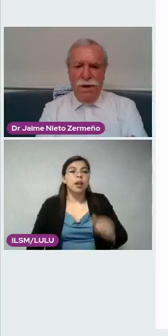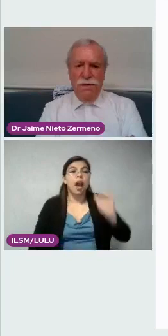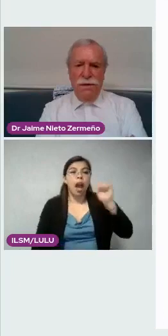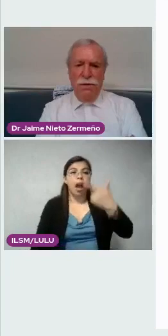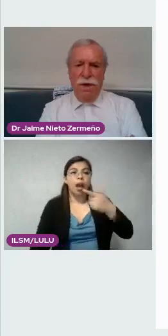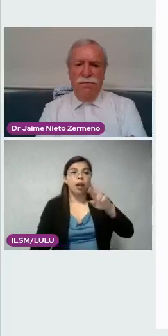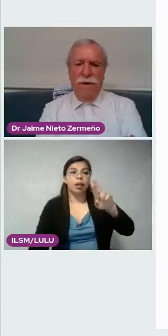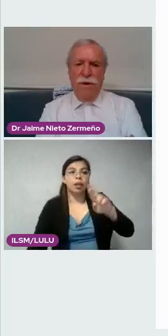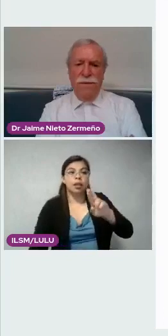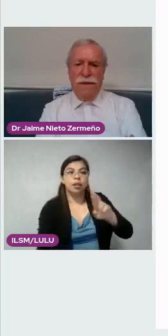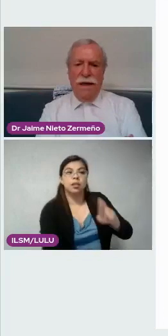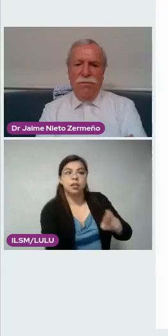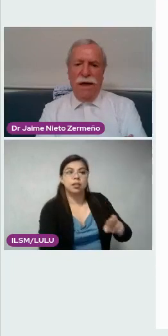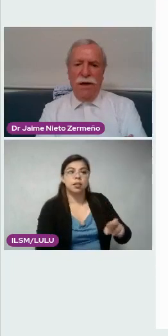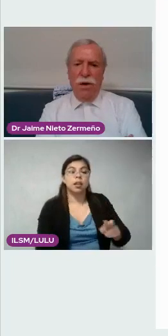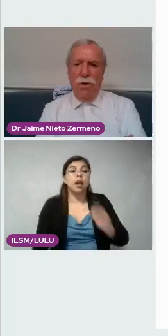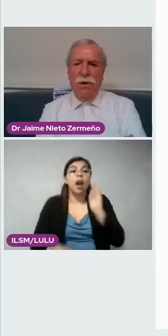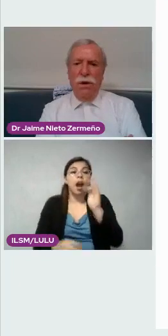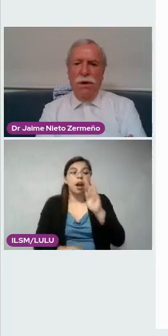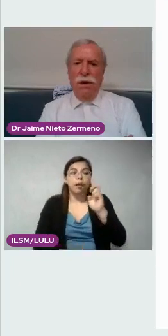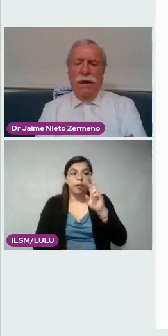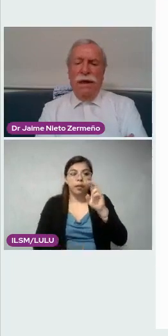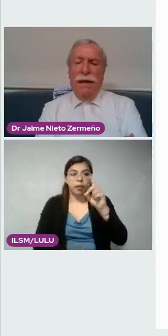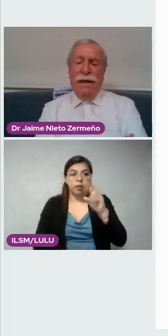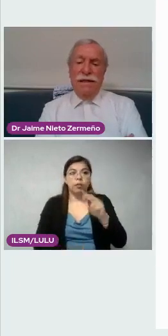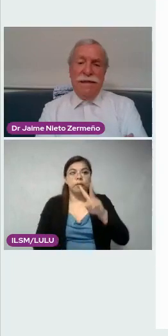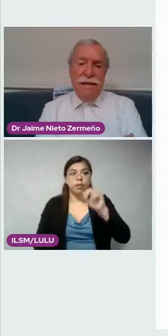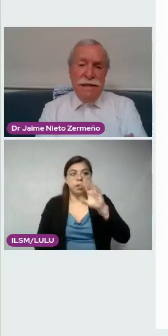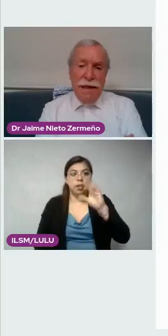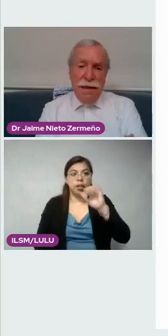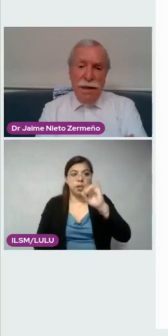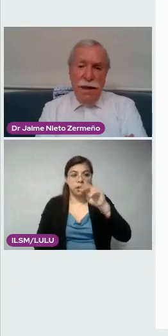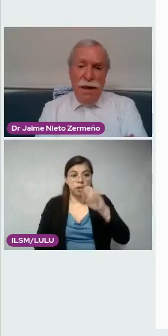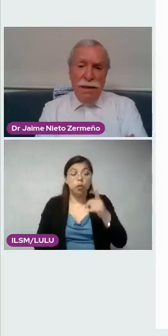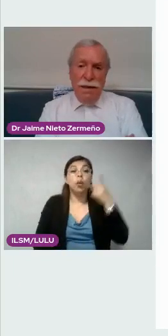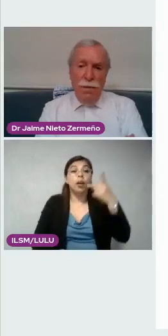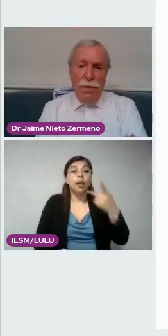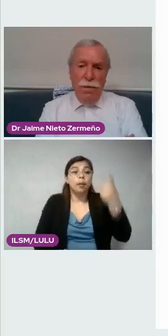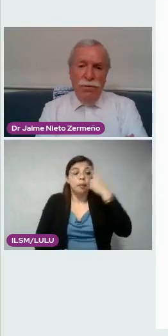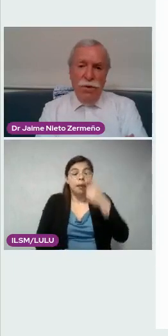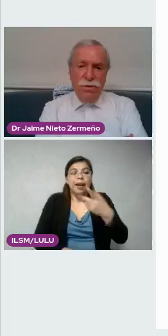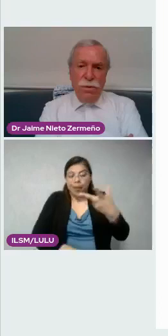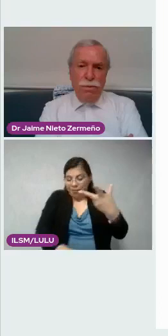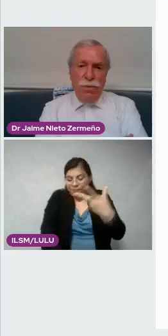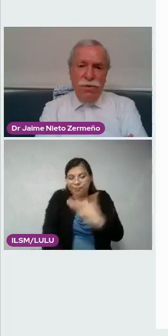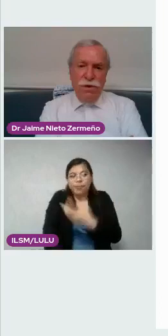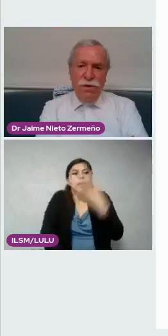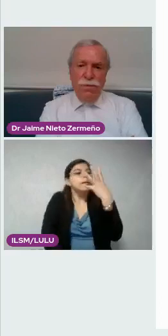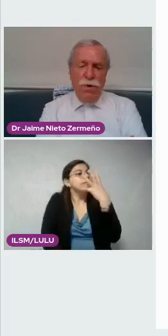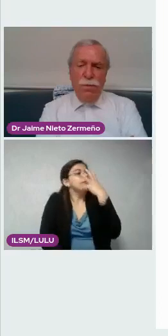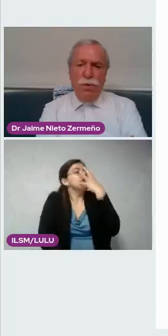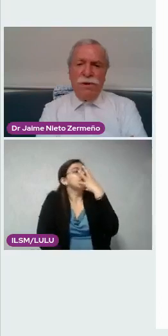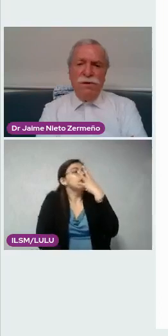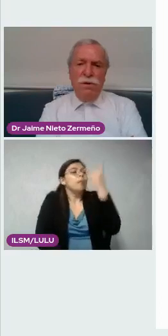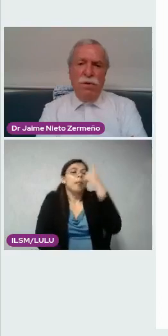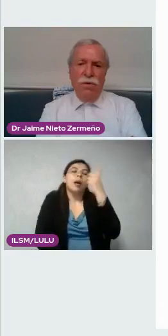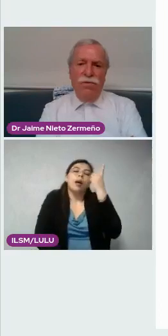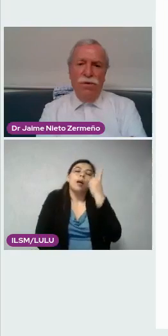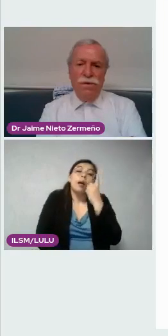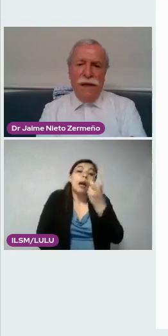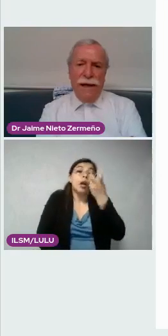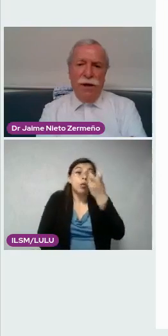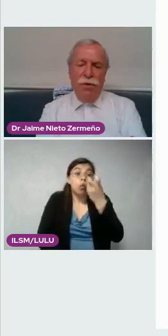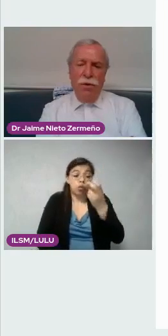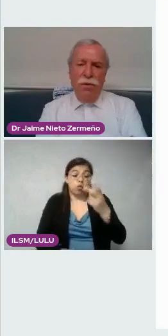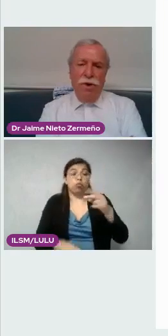nuestro país, don Alfredo Vizcaíno Alarcón. En anestesia, aquí hubo dos situaciones muy importantes. Doctor